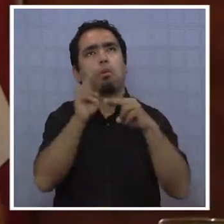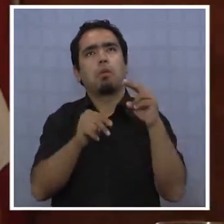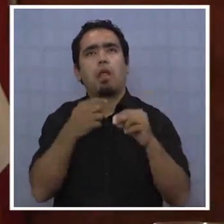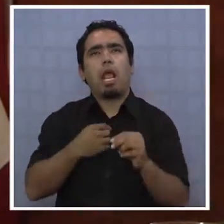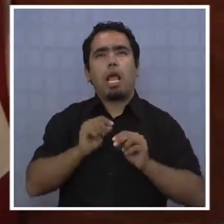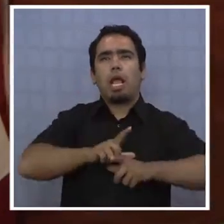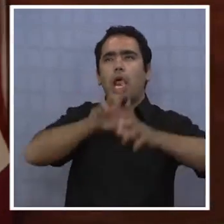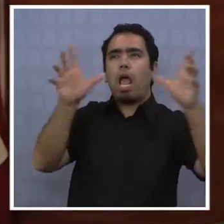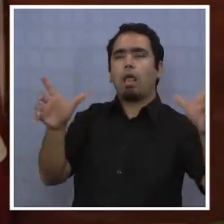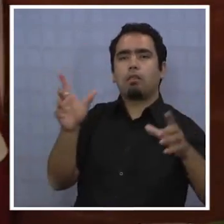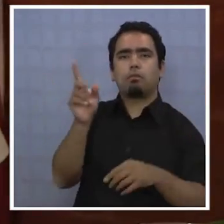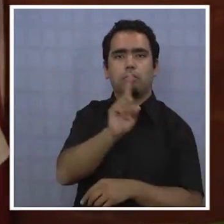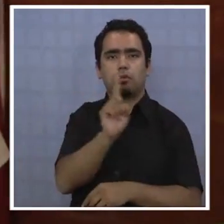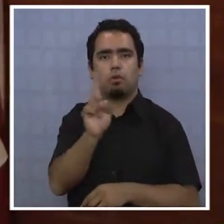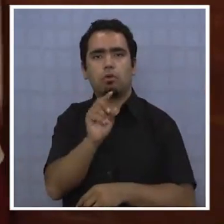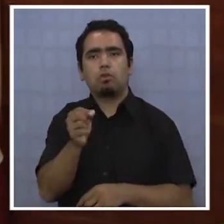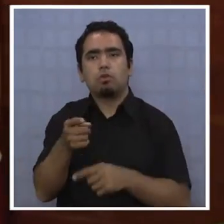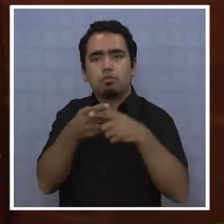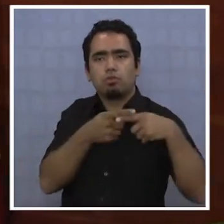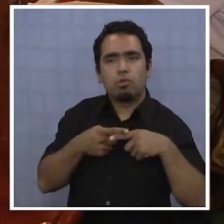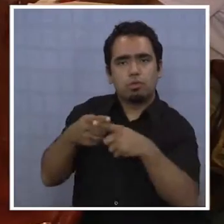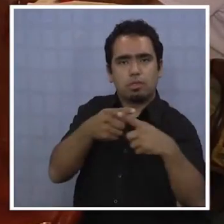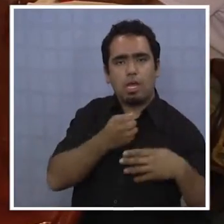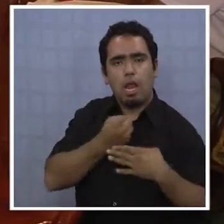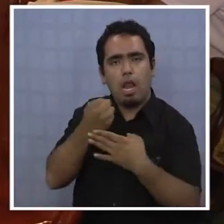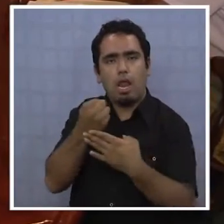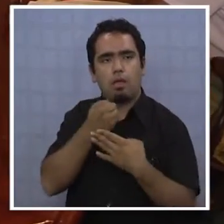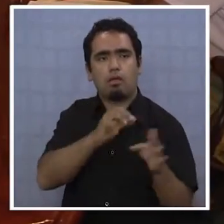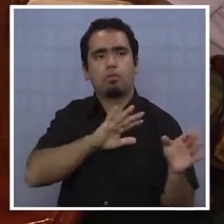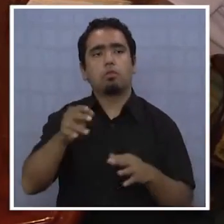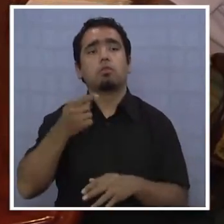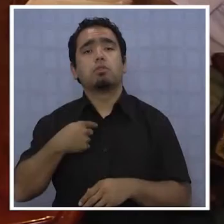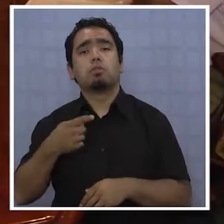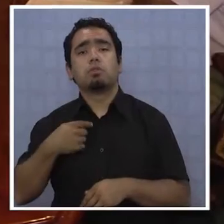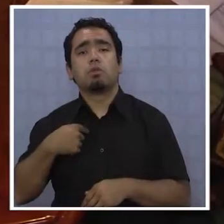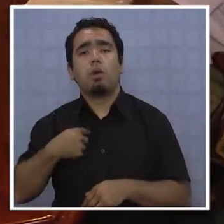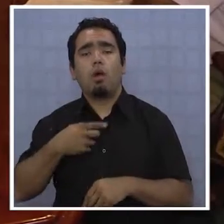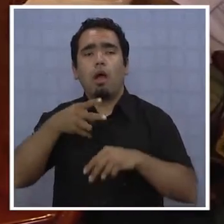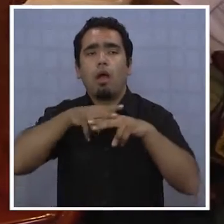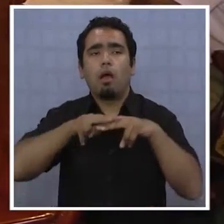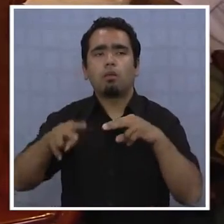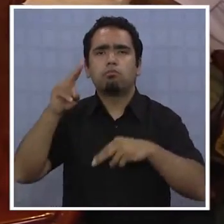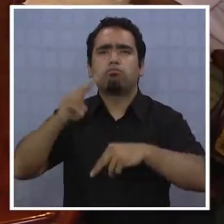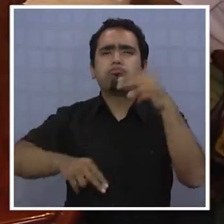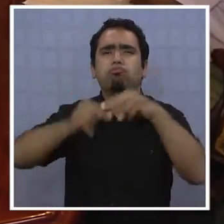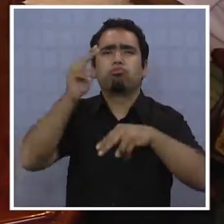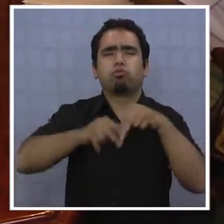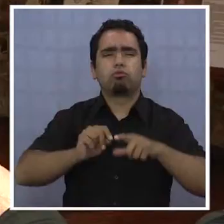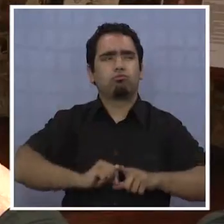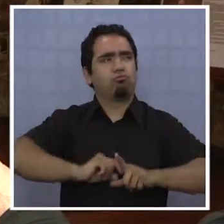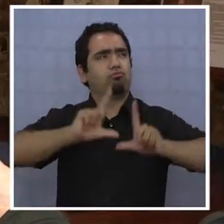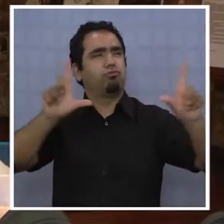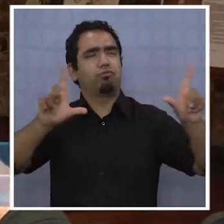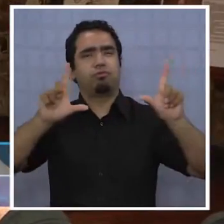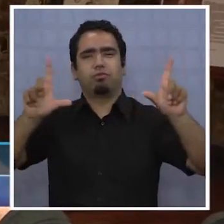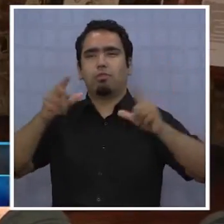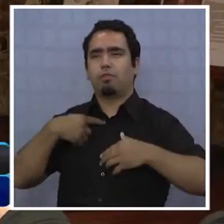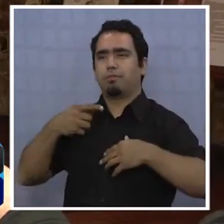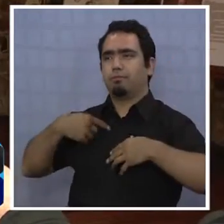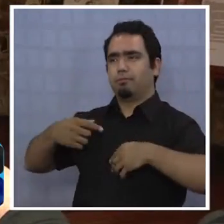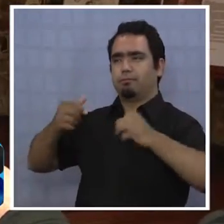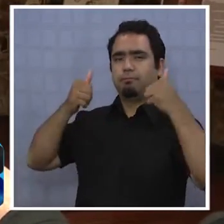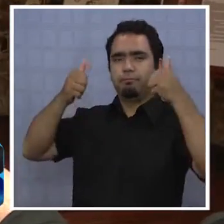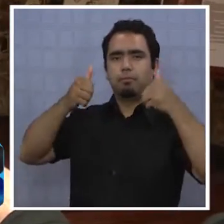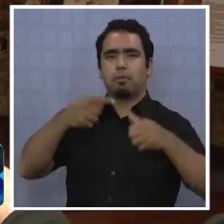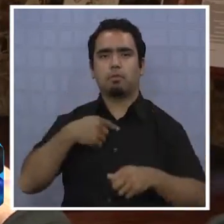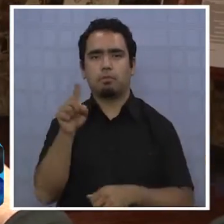bien se centrará en la ayuda social. No me va a ver más, jamás, haciendo demagogia, populismo, ni